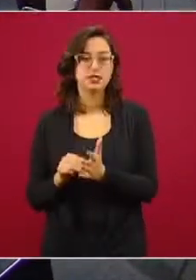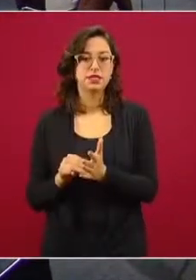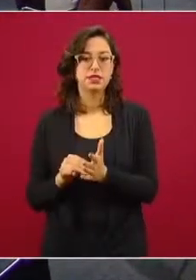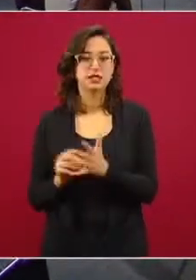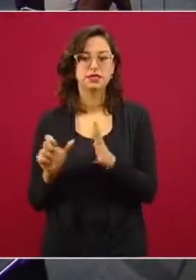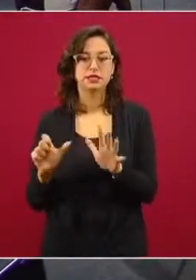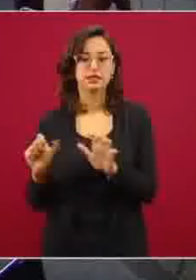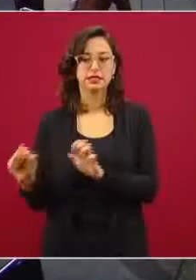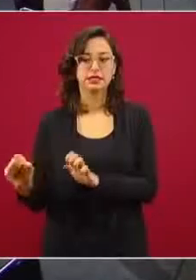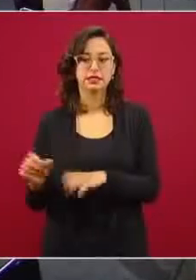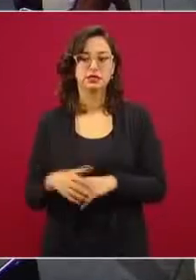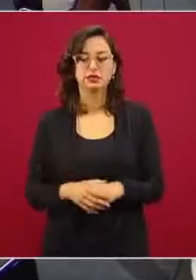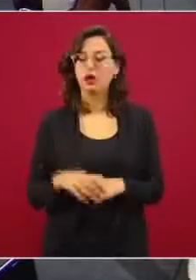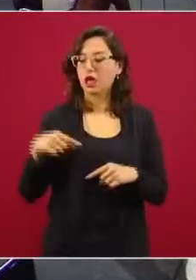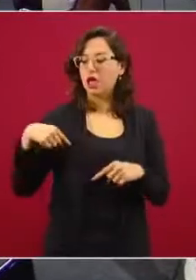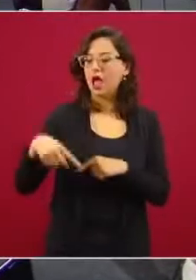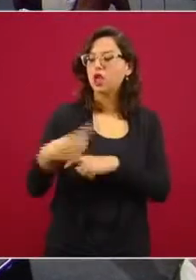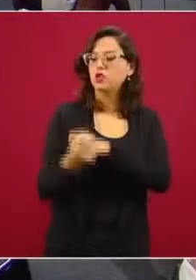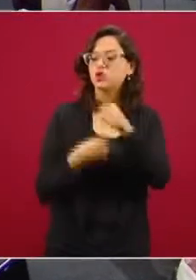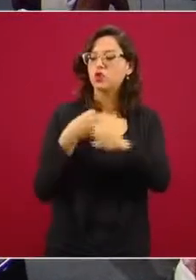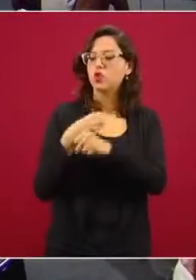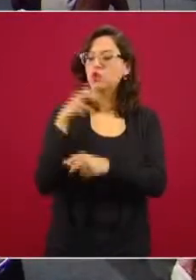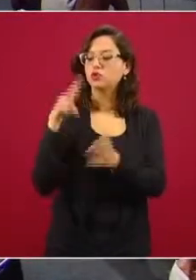¿y cuánto va a ser este año?